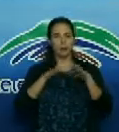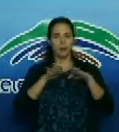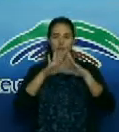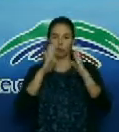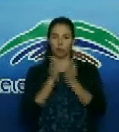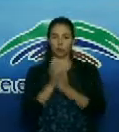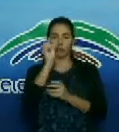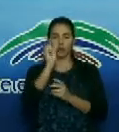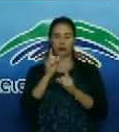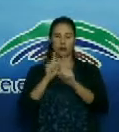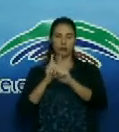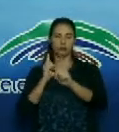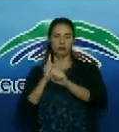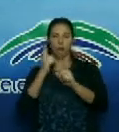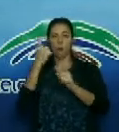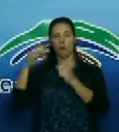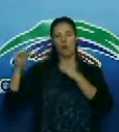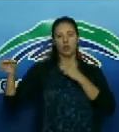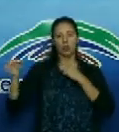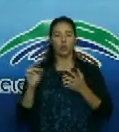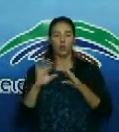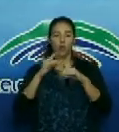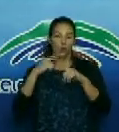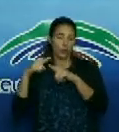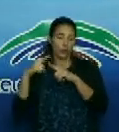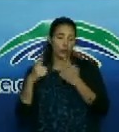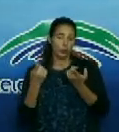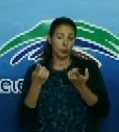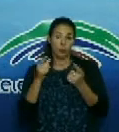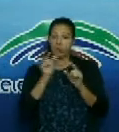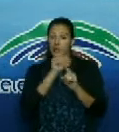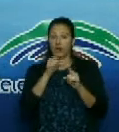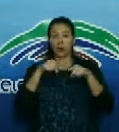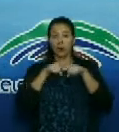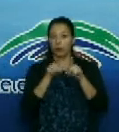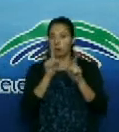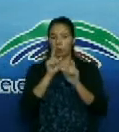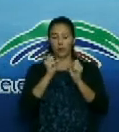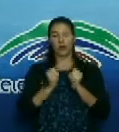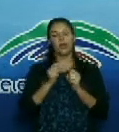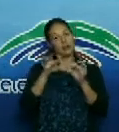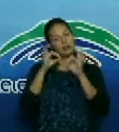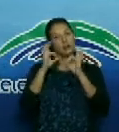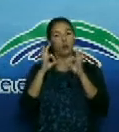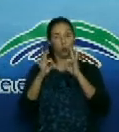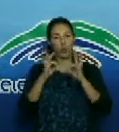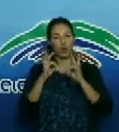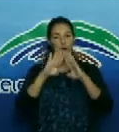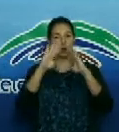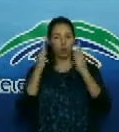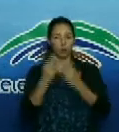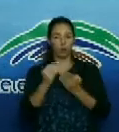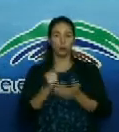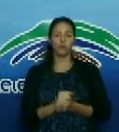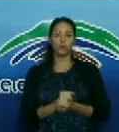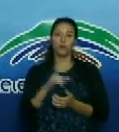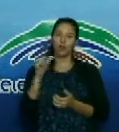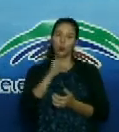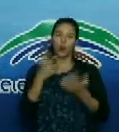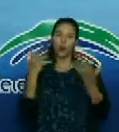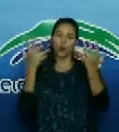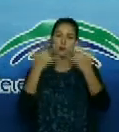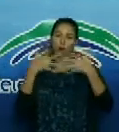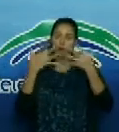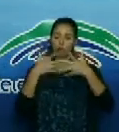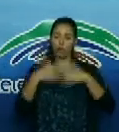trabajadores a más de un metro con el objetivo de que se encuentren ellos más seguros y protegidos. Estamos bajando la línea de producción,